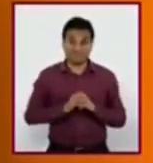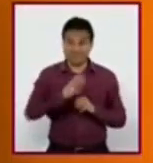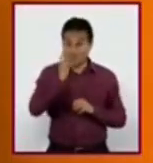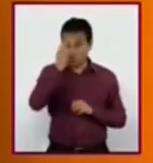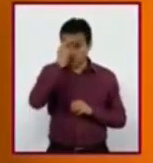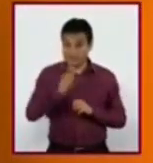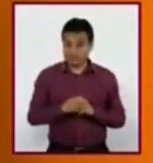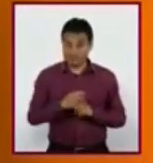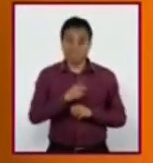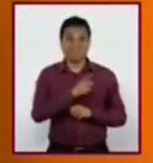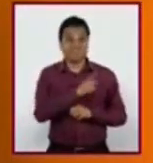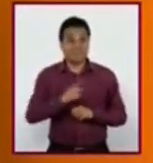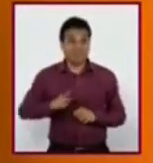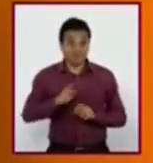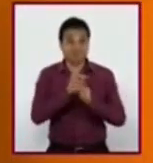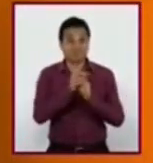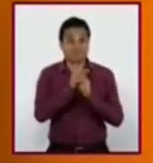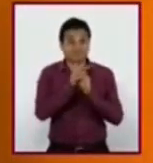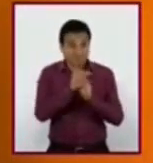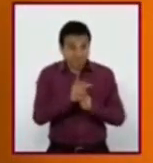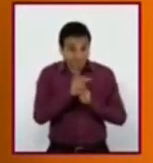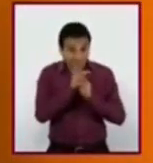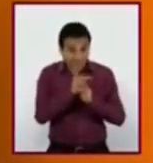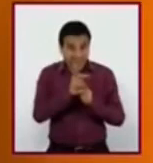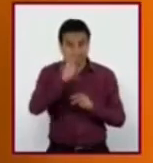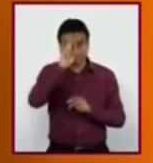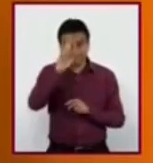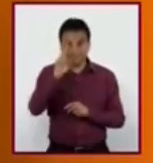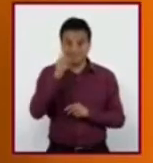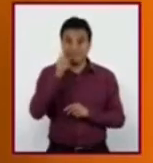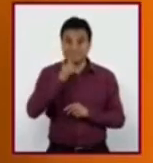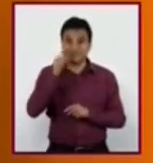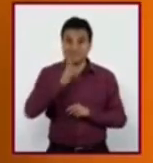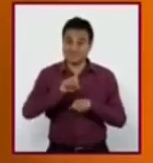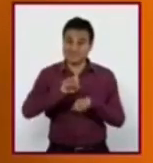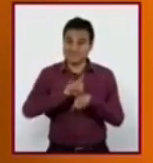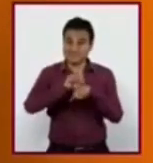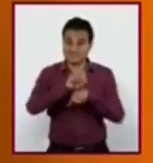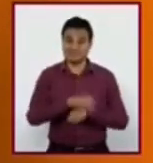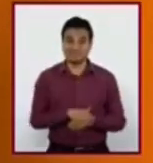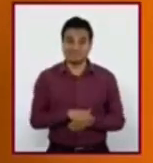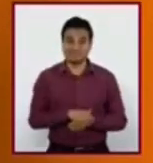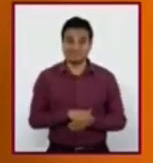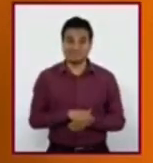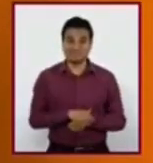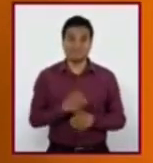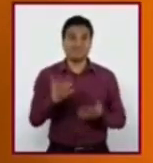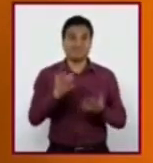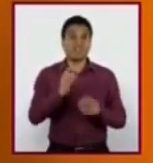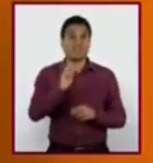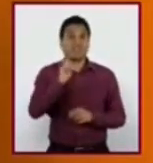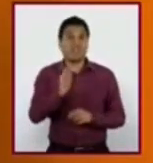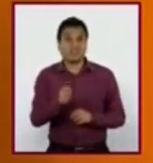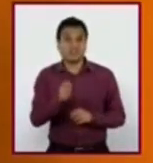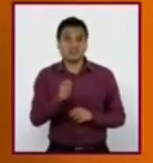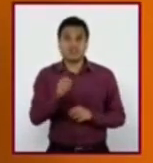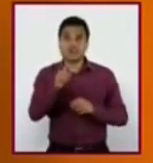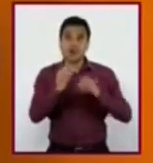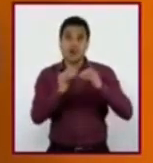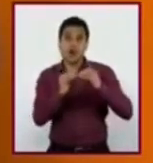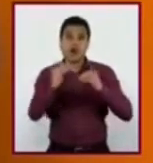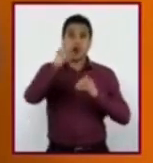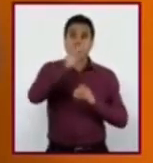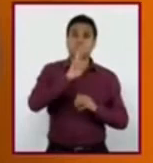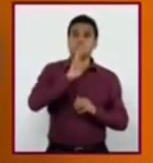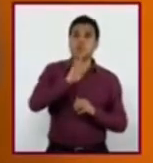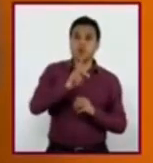respeto como la tolerancia a la diversidad son fundamentales en nuestro día a día. No hay algo que sea mejor o peor en cuanto a la forma de